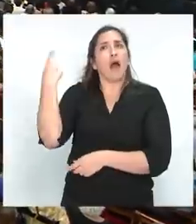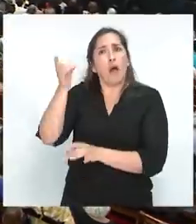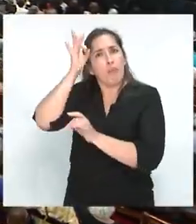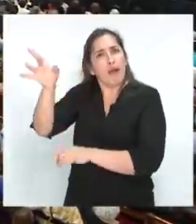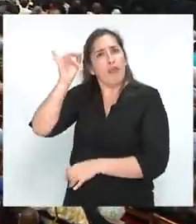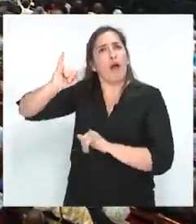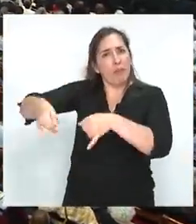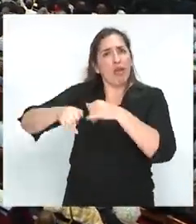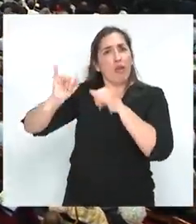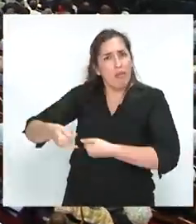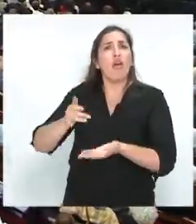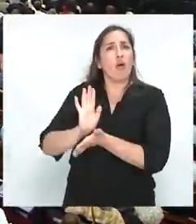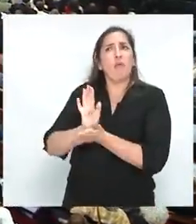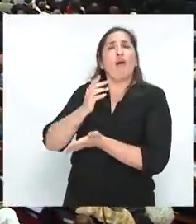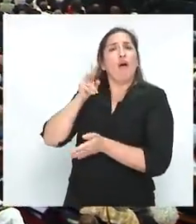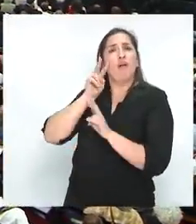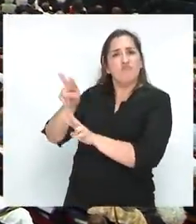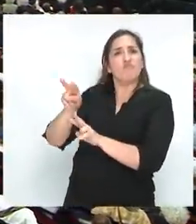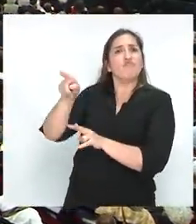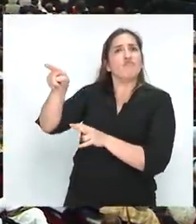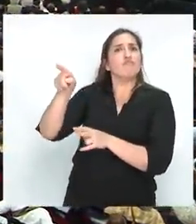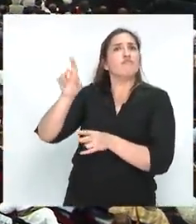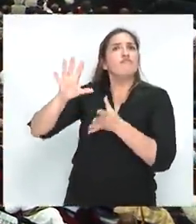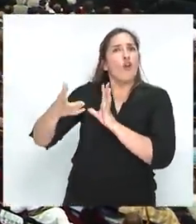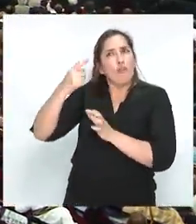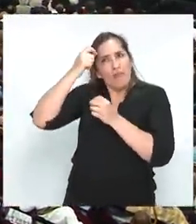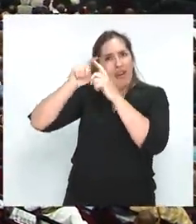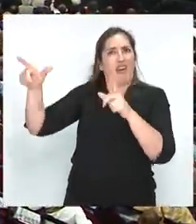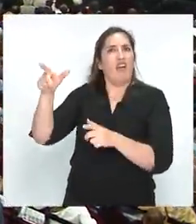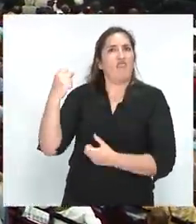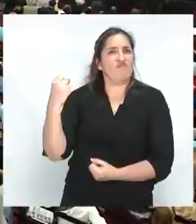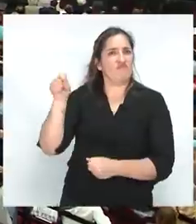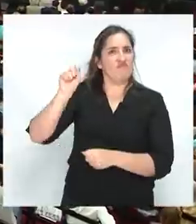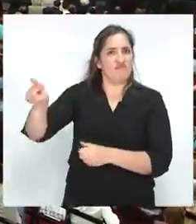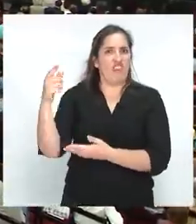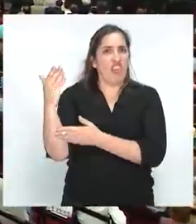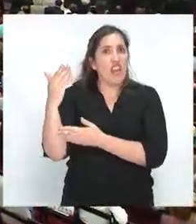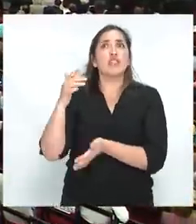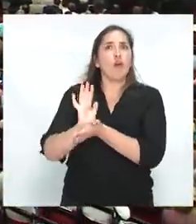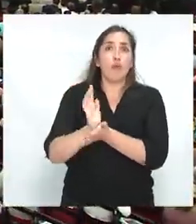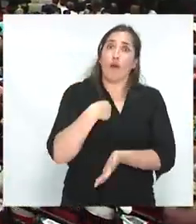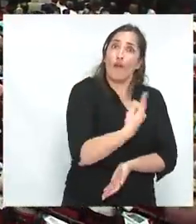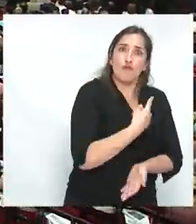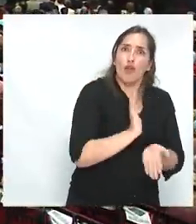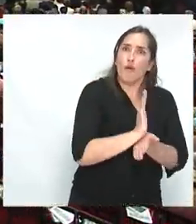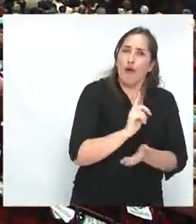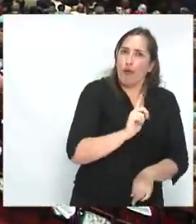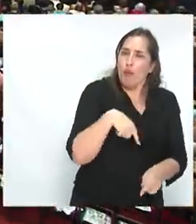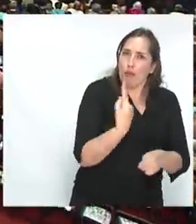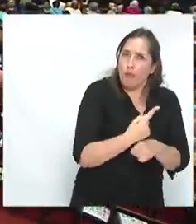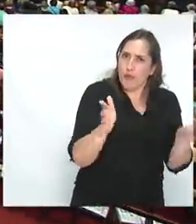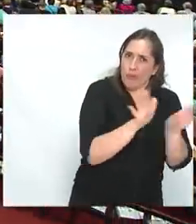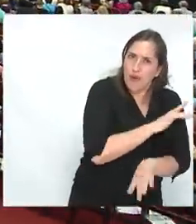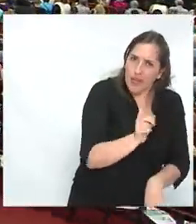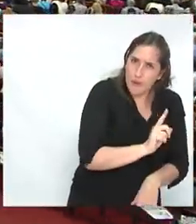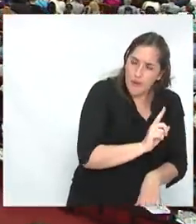que vuelve tolerante ante fuerzas conservadoras. La izquierda no tiene derecho a equivocarse. Es complicado,